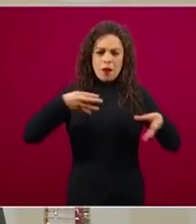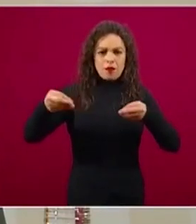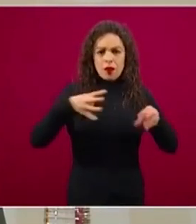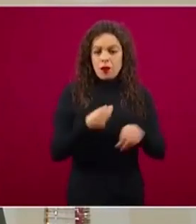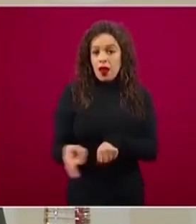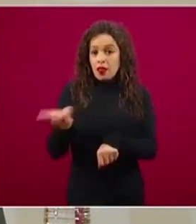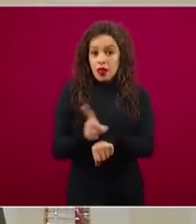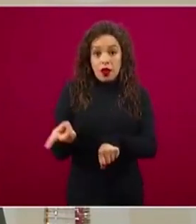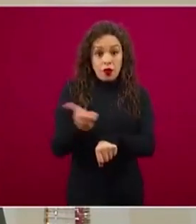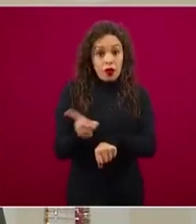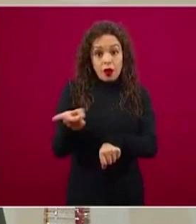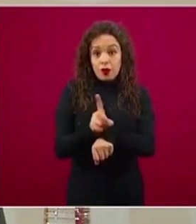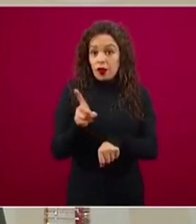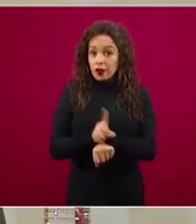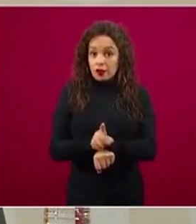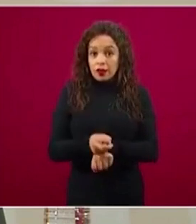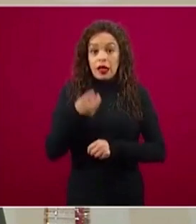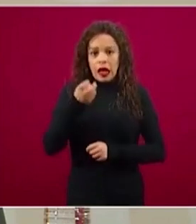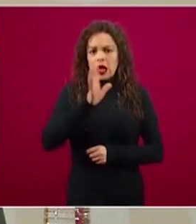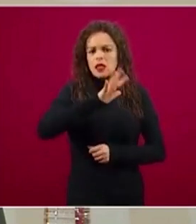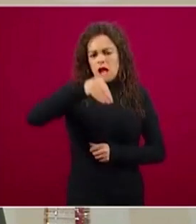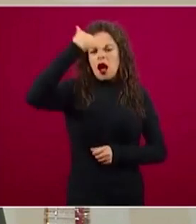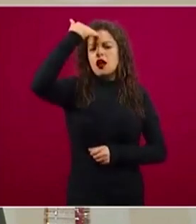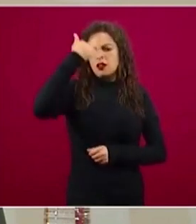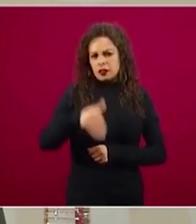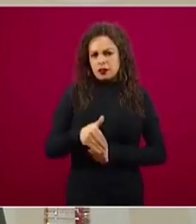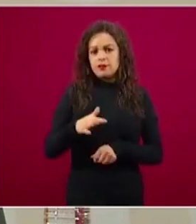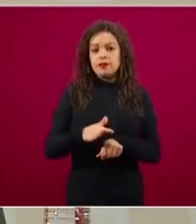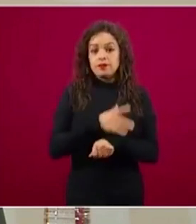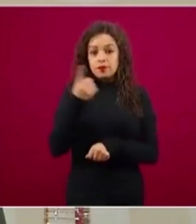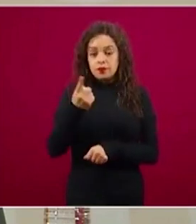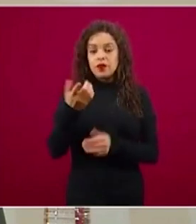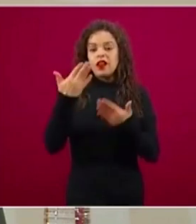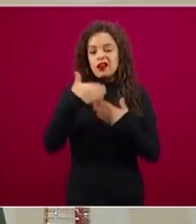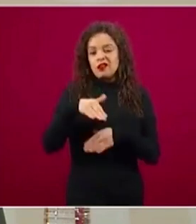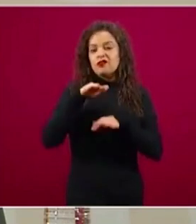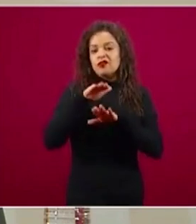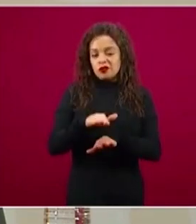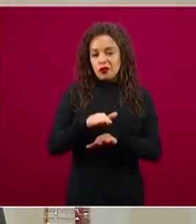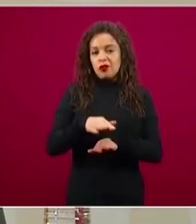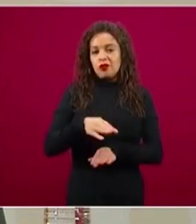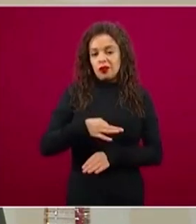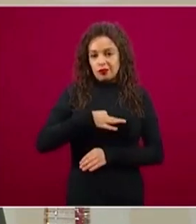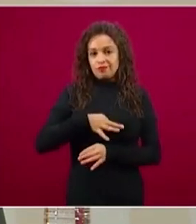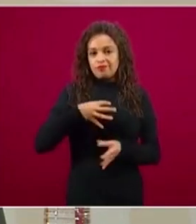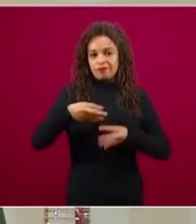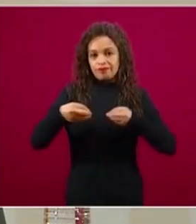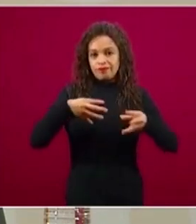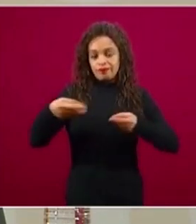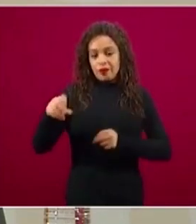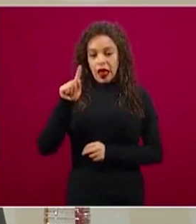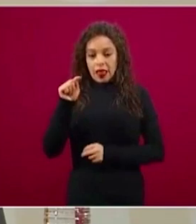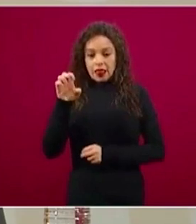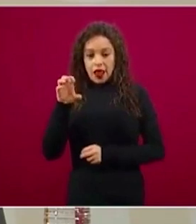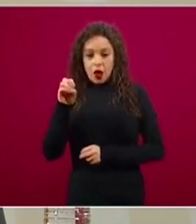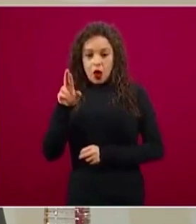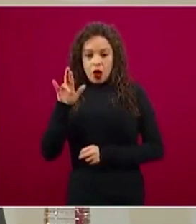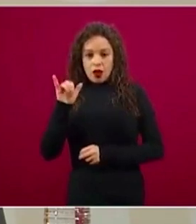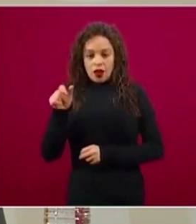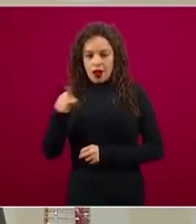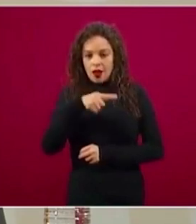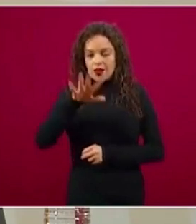lo conocíamos por la teoría sobre las epidemias y la progresión de las epidemias y